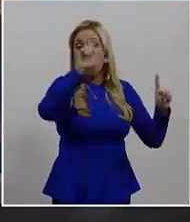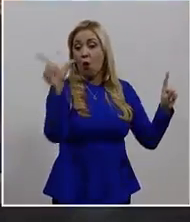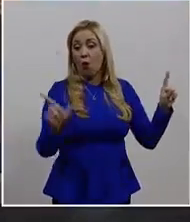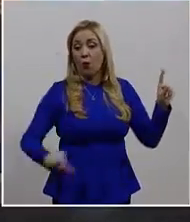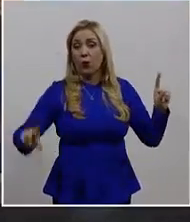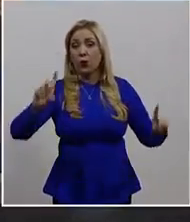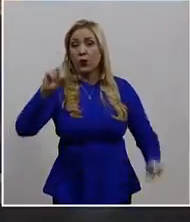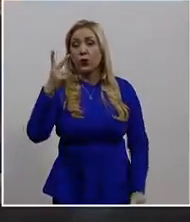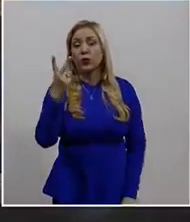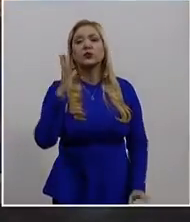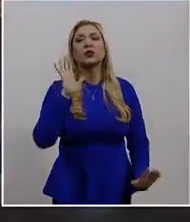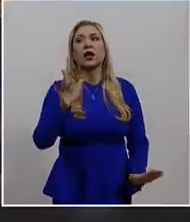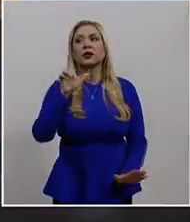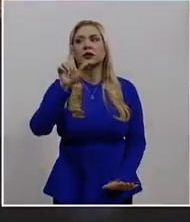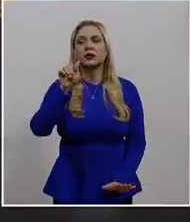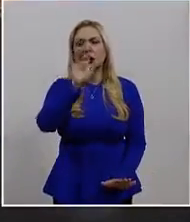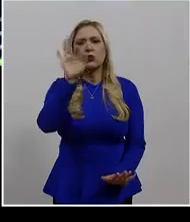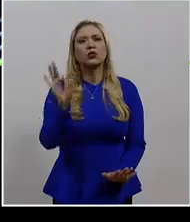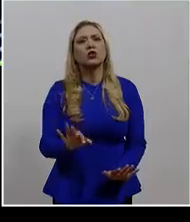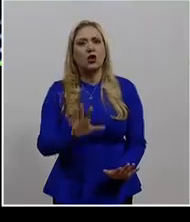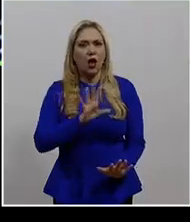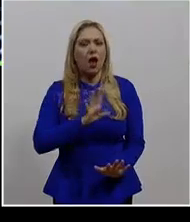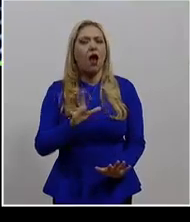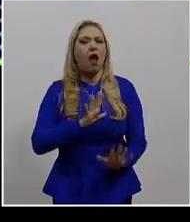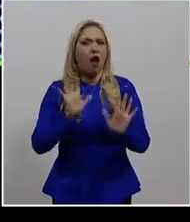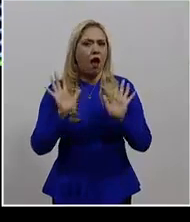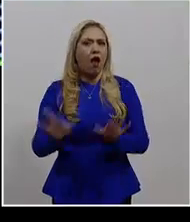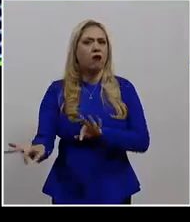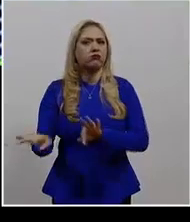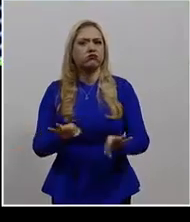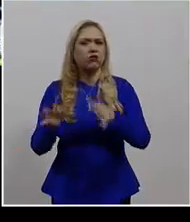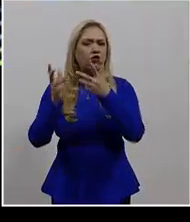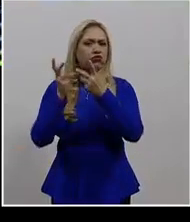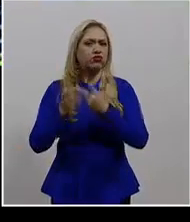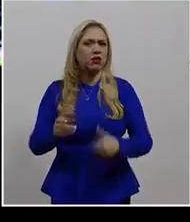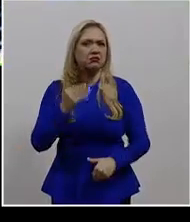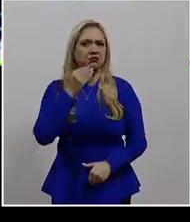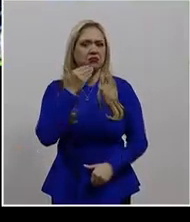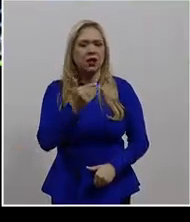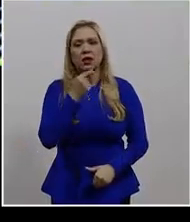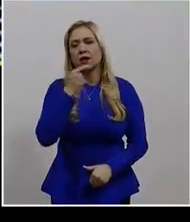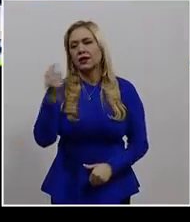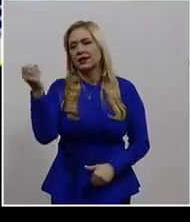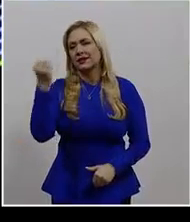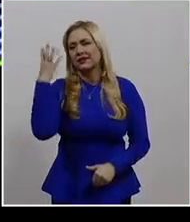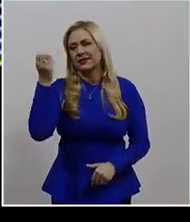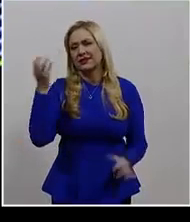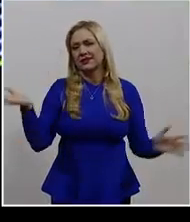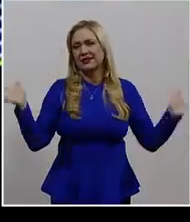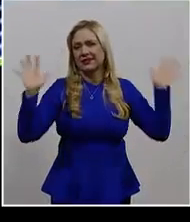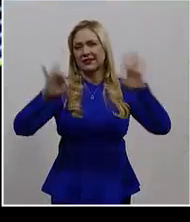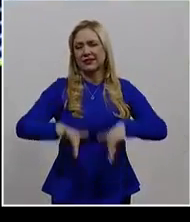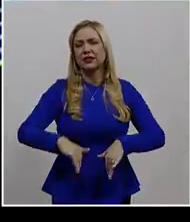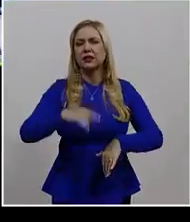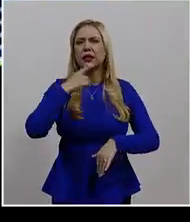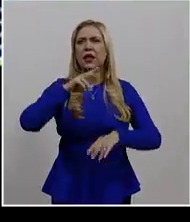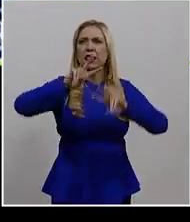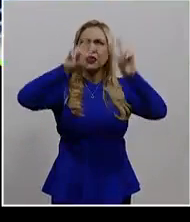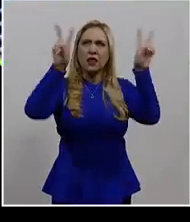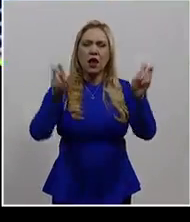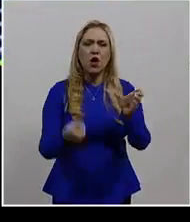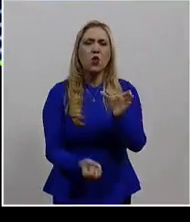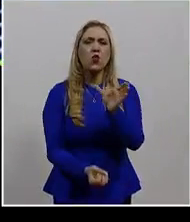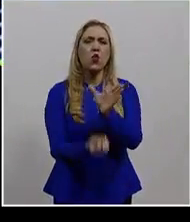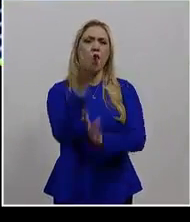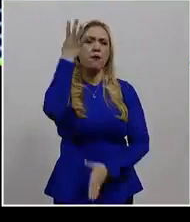avance del 70%. Así lo advirtieron expertos en el coloquio laboral permanente con el tema Los